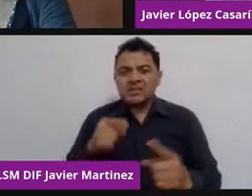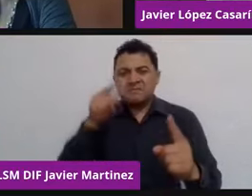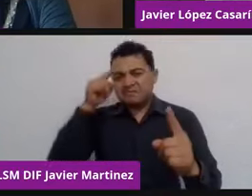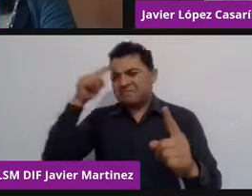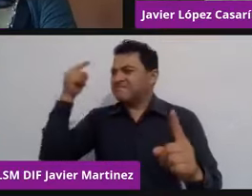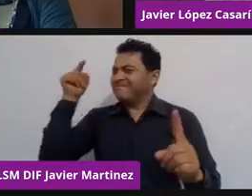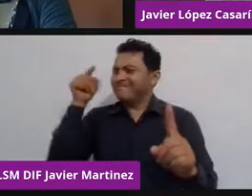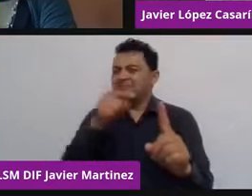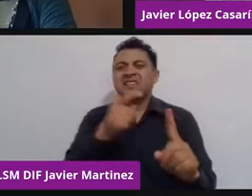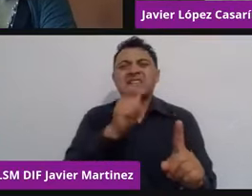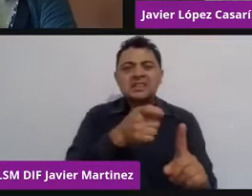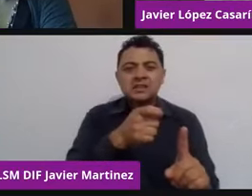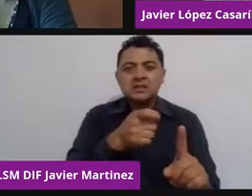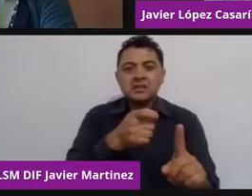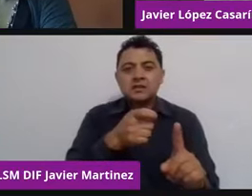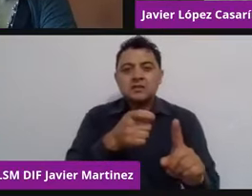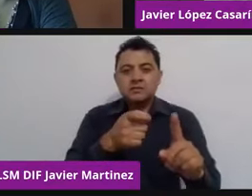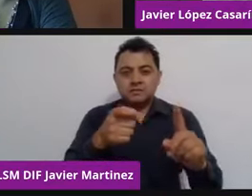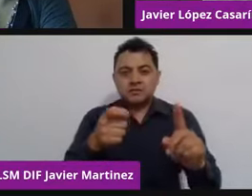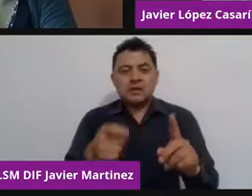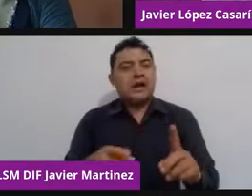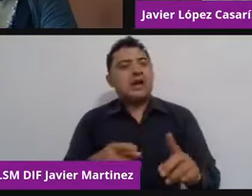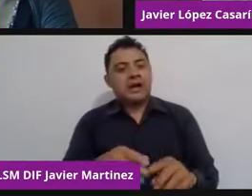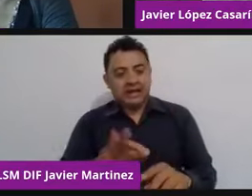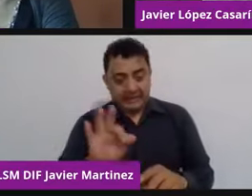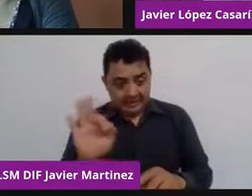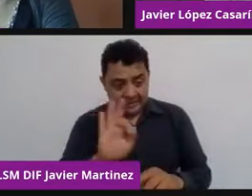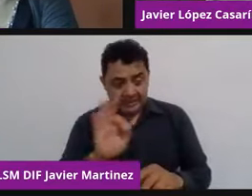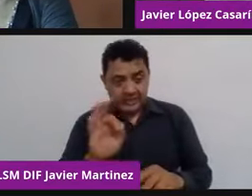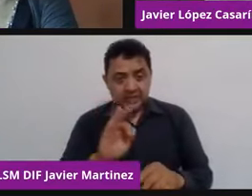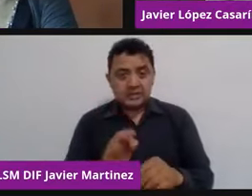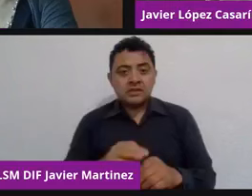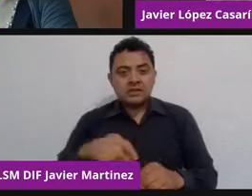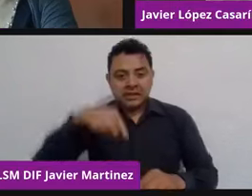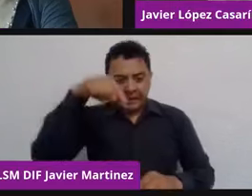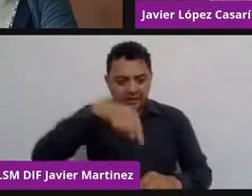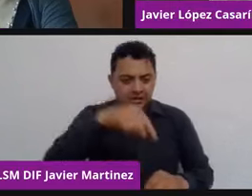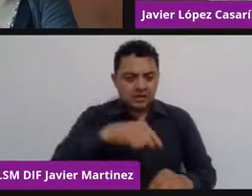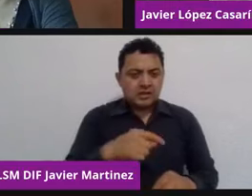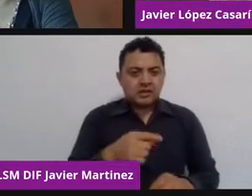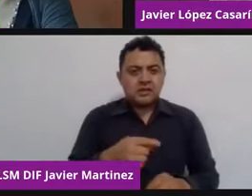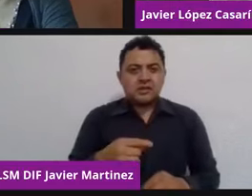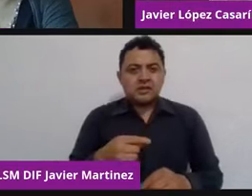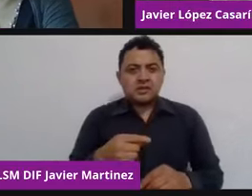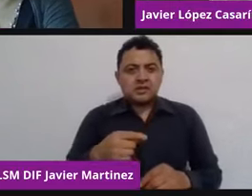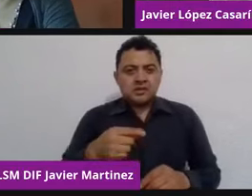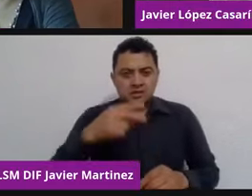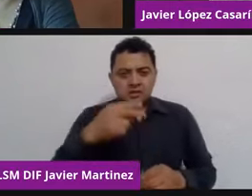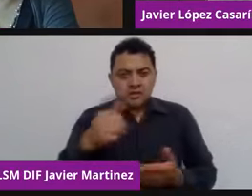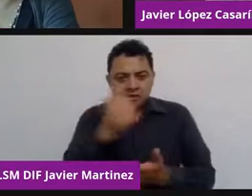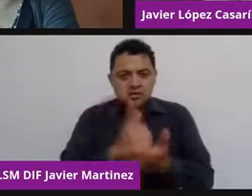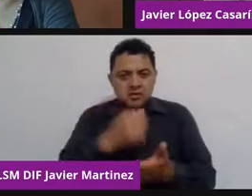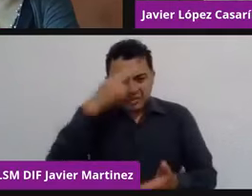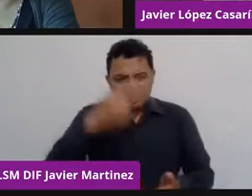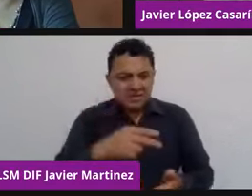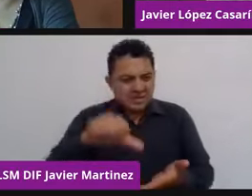pudiera ser utilizado en zonas como el centro de la Ciudad de México, los cuales pues no solamente son